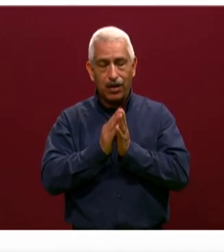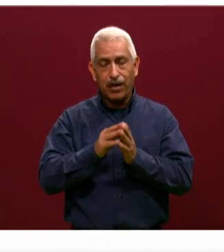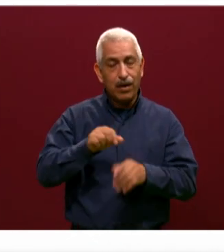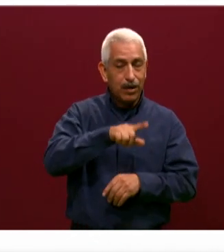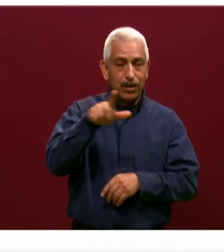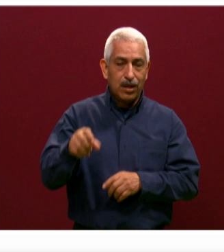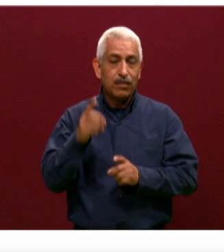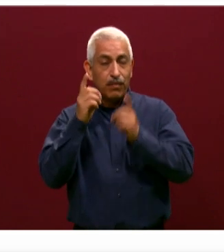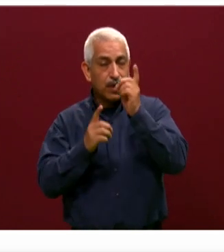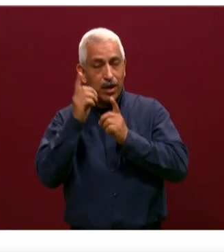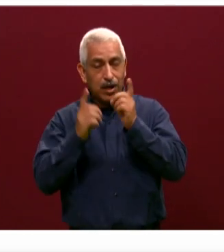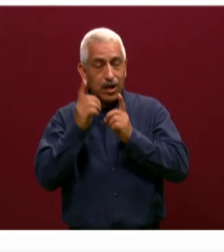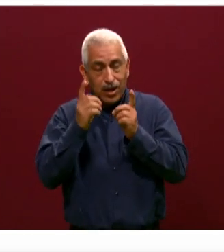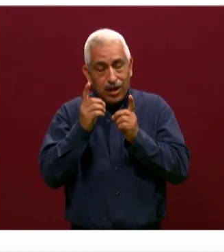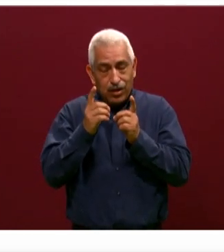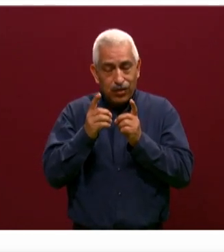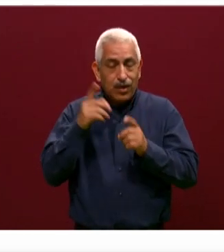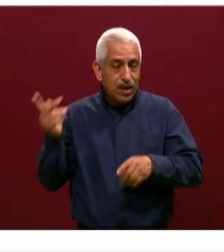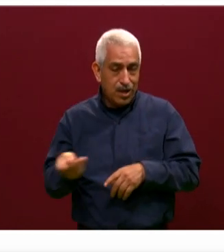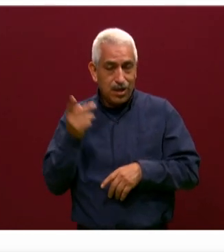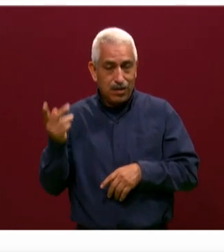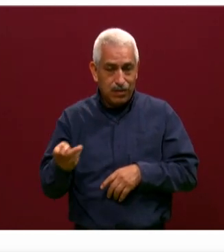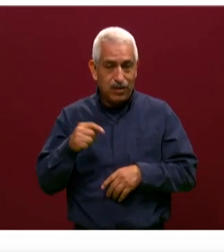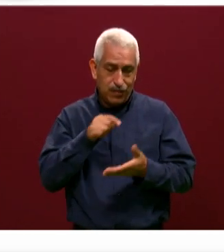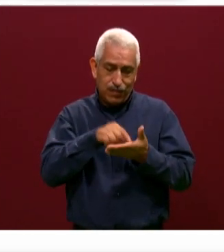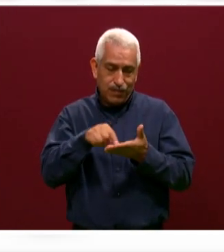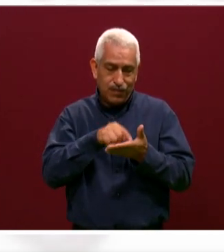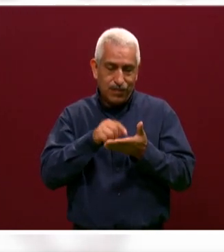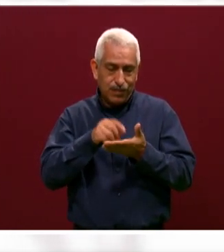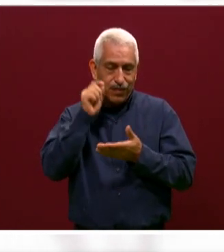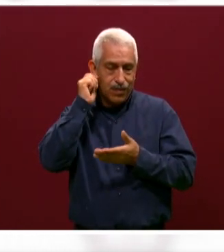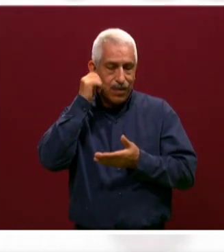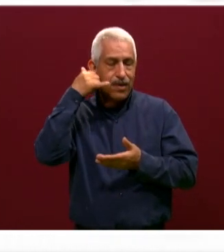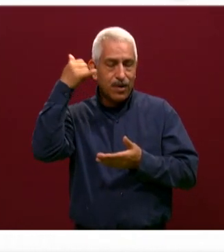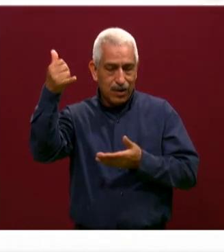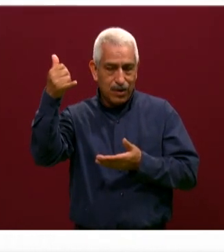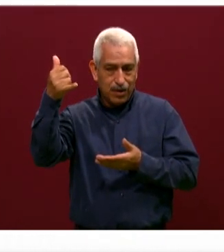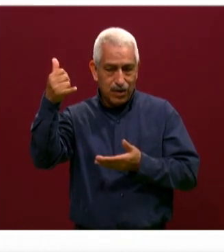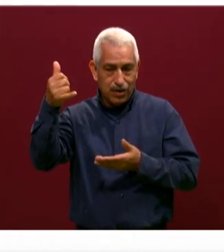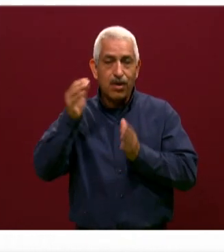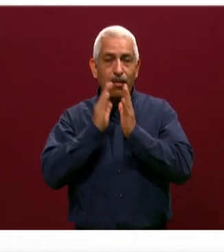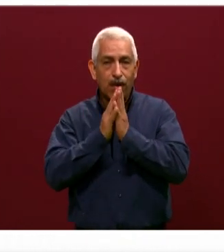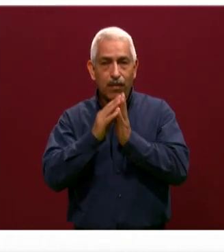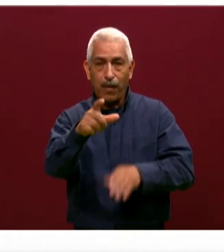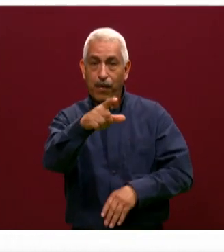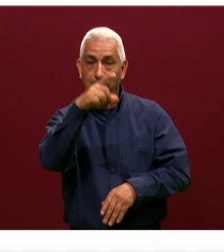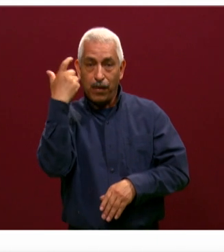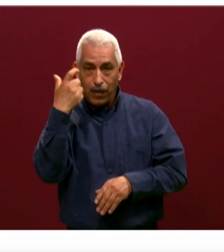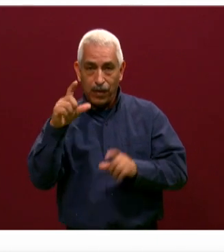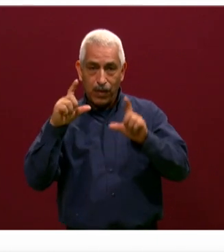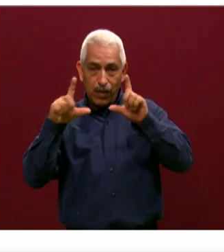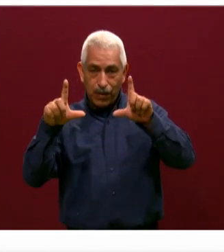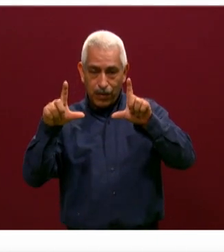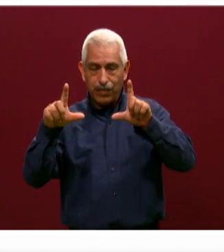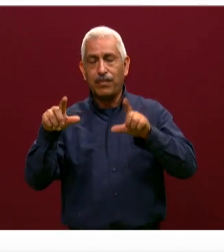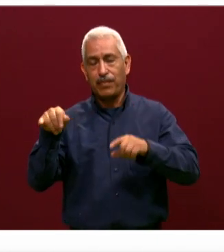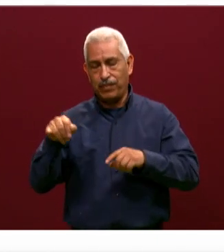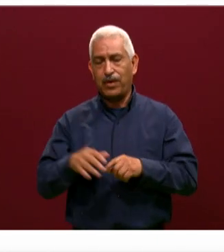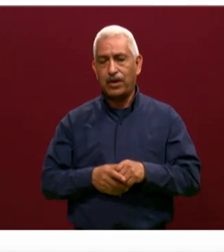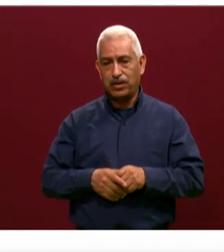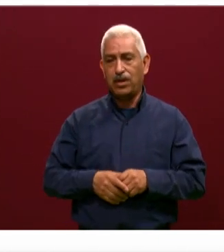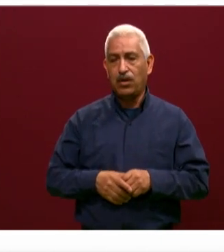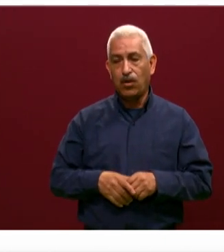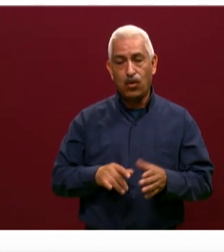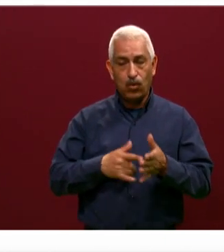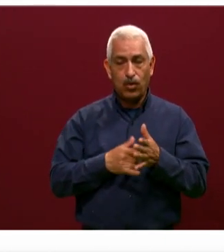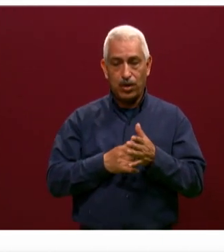222-211-7725. Los atendemos en un horario de 9 a 4 de la tarde. Va a haber alguien que les pueda